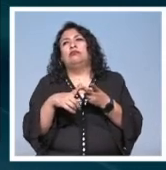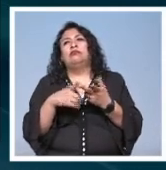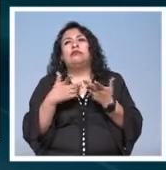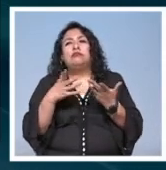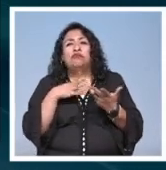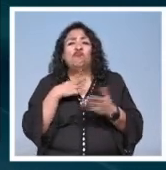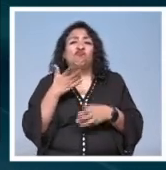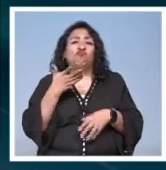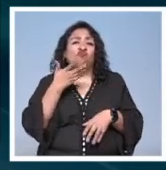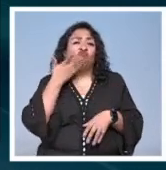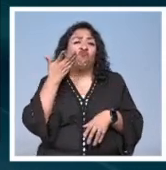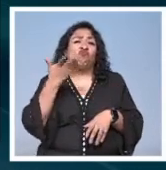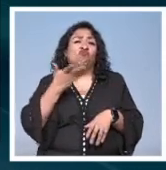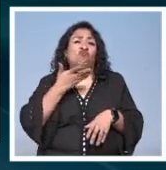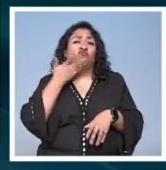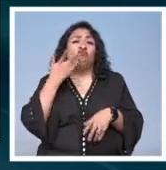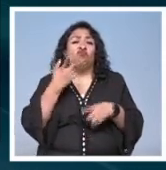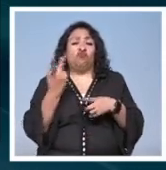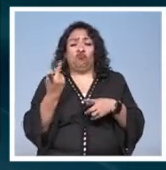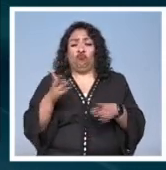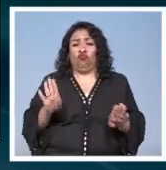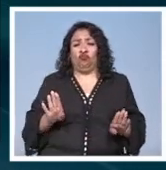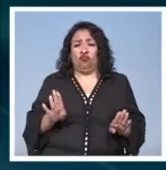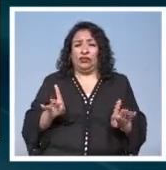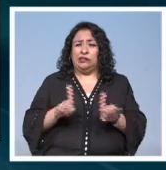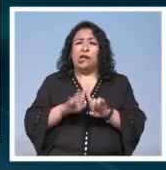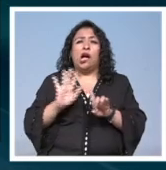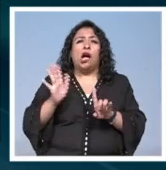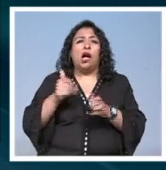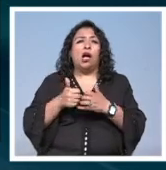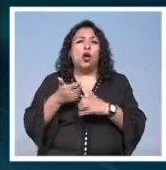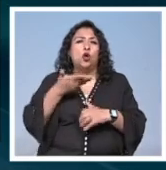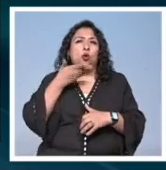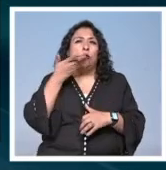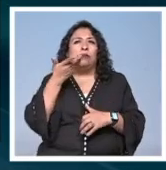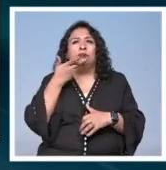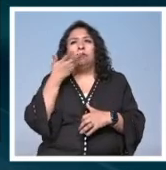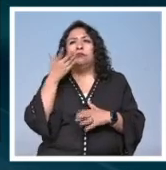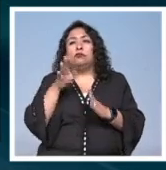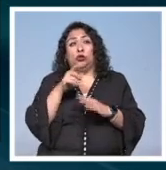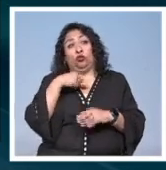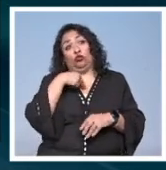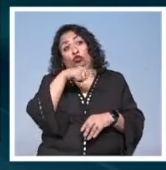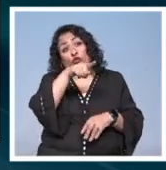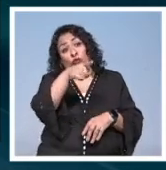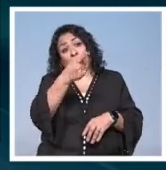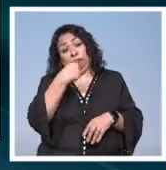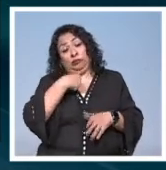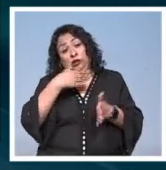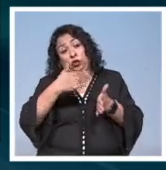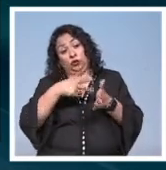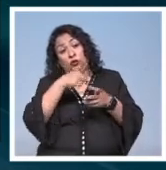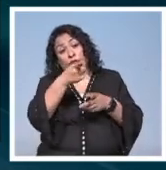ritos que se hacen entre parejas tú tienes que hacerme la comida tú tienes que planchar